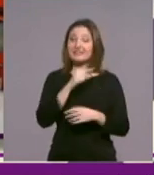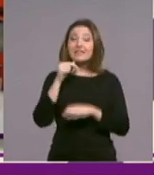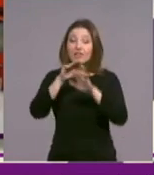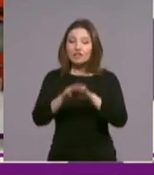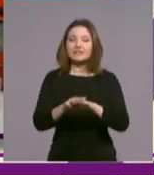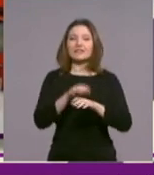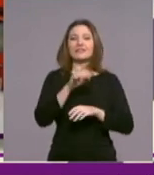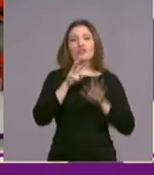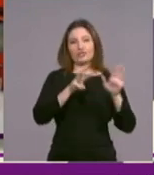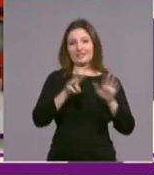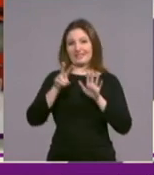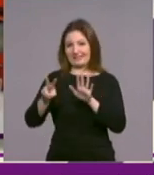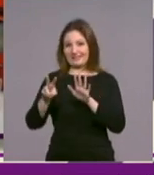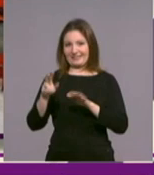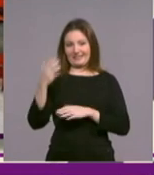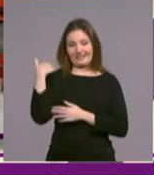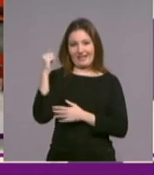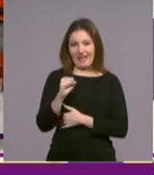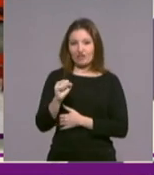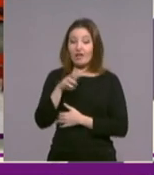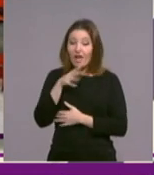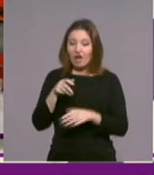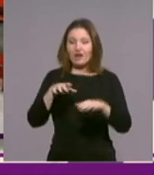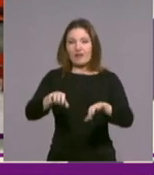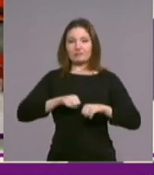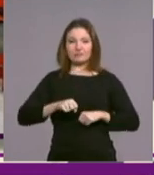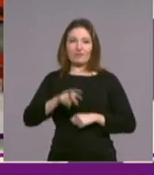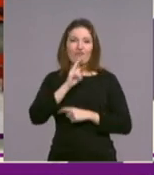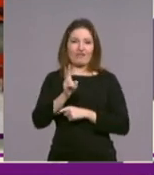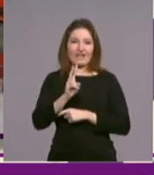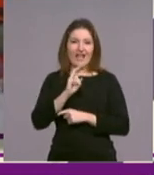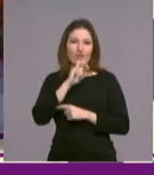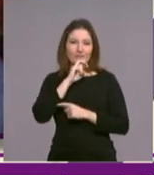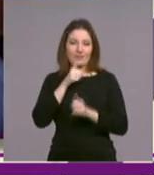El obispo electo de Vitoria era hasta el momento vicario episcopal de Pamplona y Tudela.